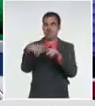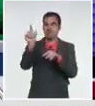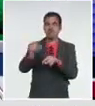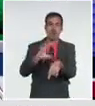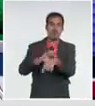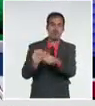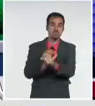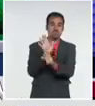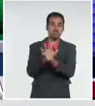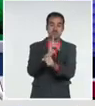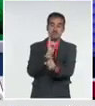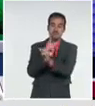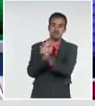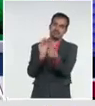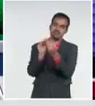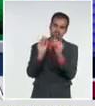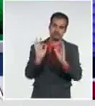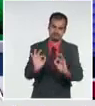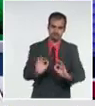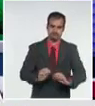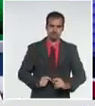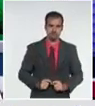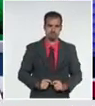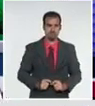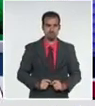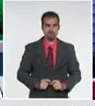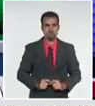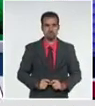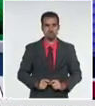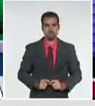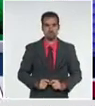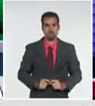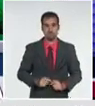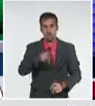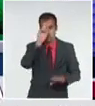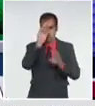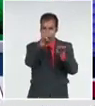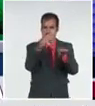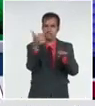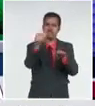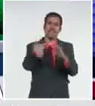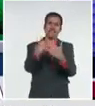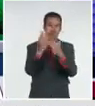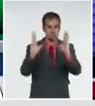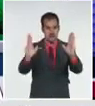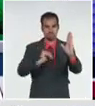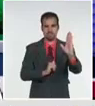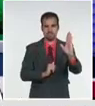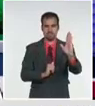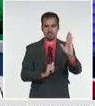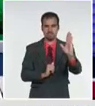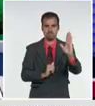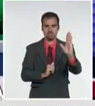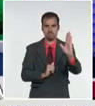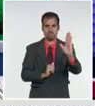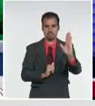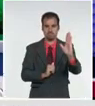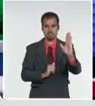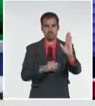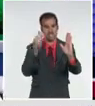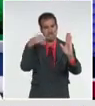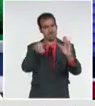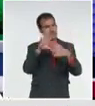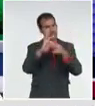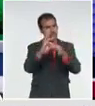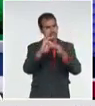Tuvo una evolución de 10 días ingresada en el hospital por la severidad del cuadro